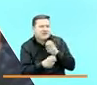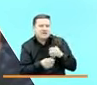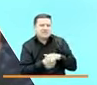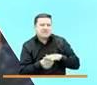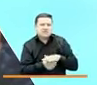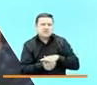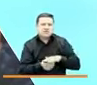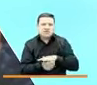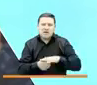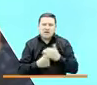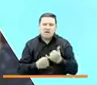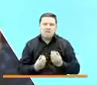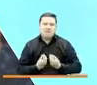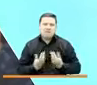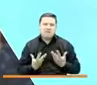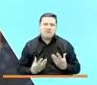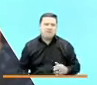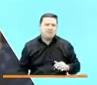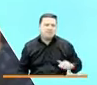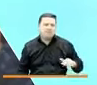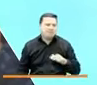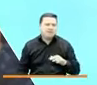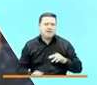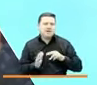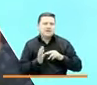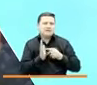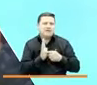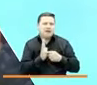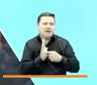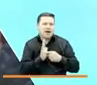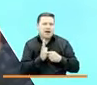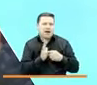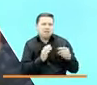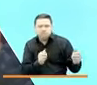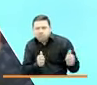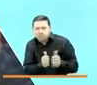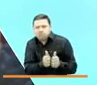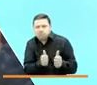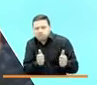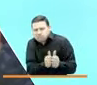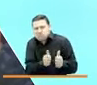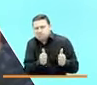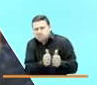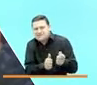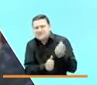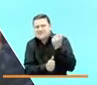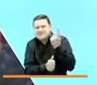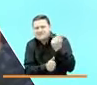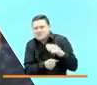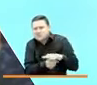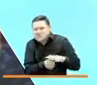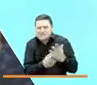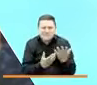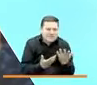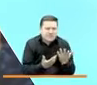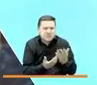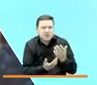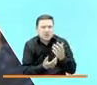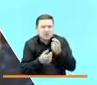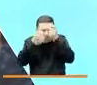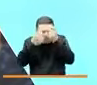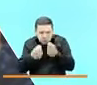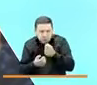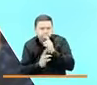que aún vivimos. Eso significa que los acompañamos y entendemos para poder entregar los resultados